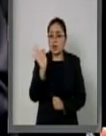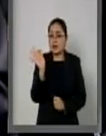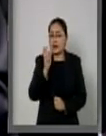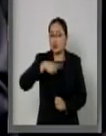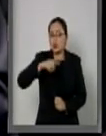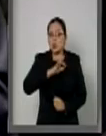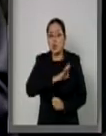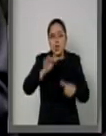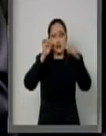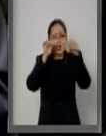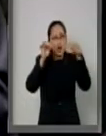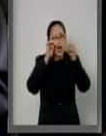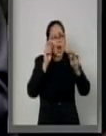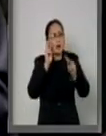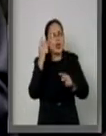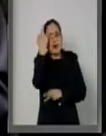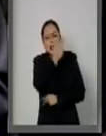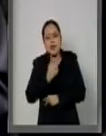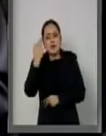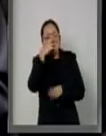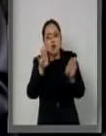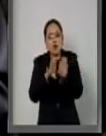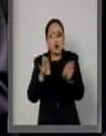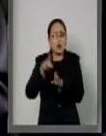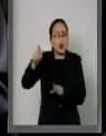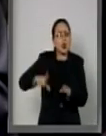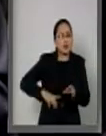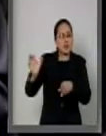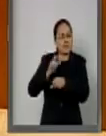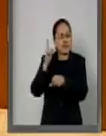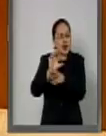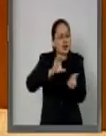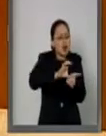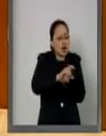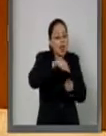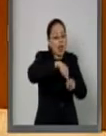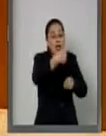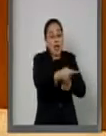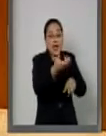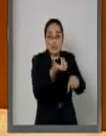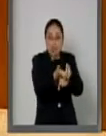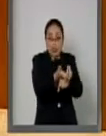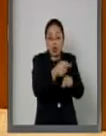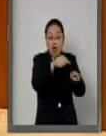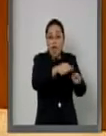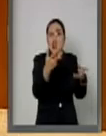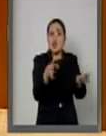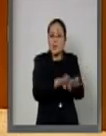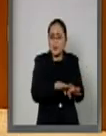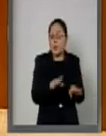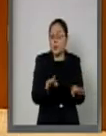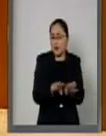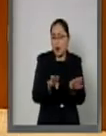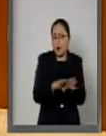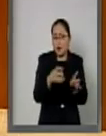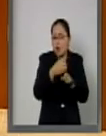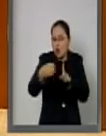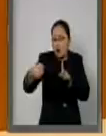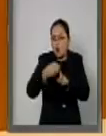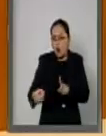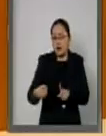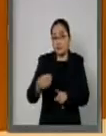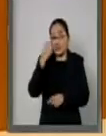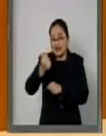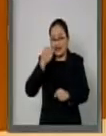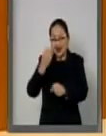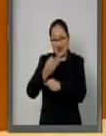monitoreando las asignaciones del gobierno federal, también es cierto que la Secretaría de la Función Pública no